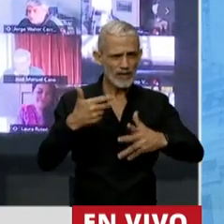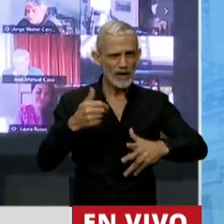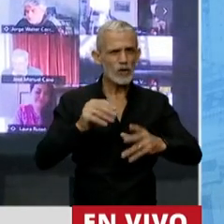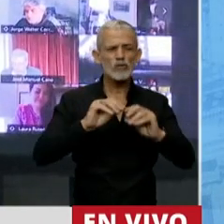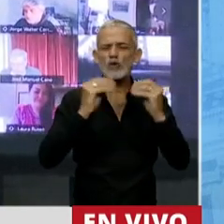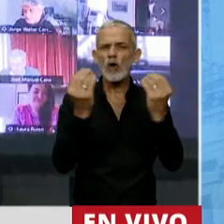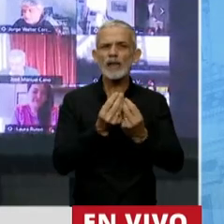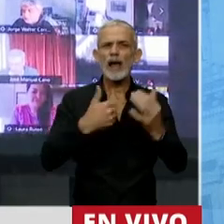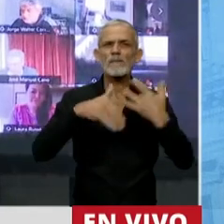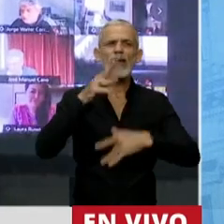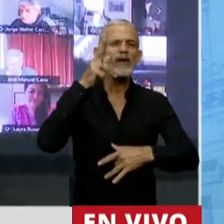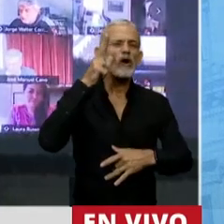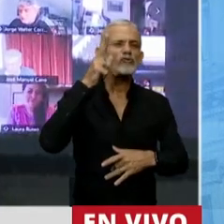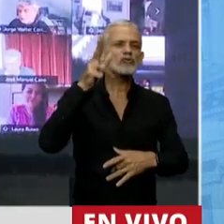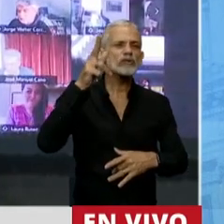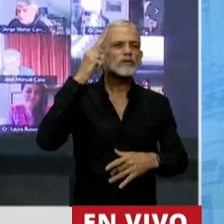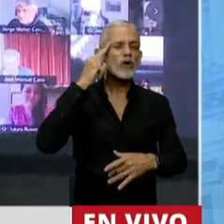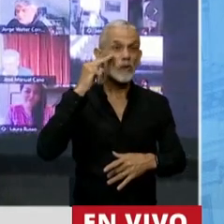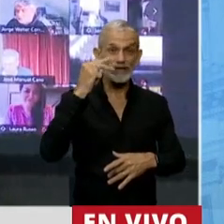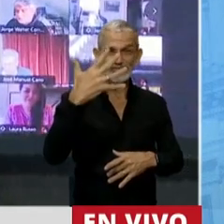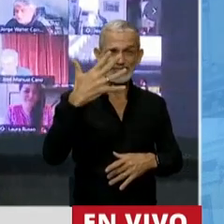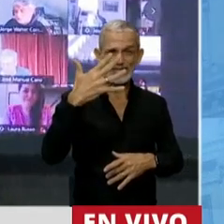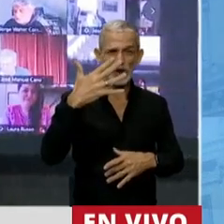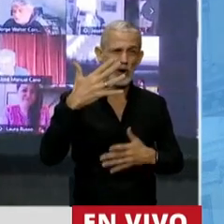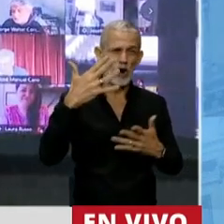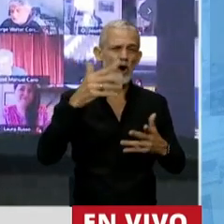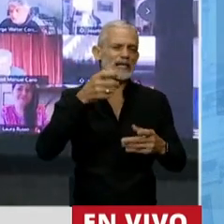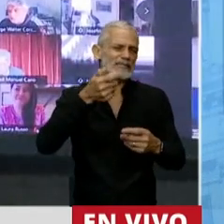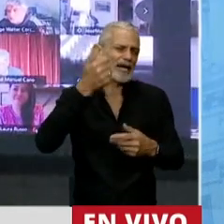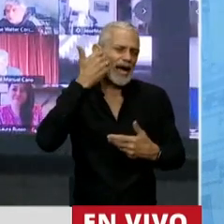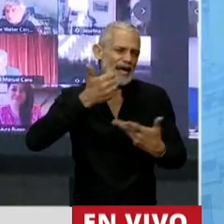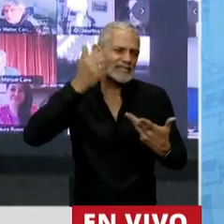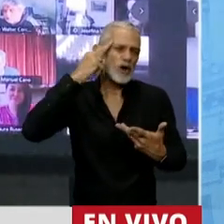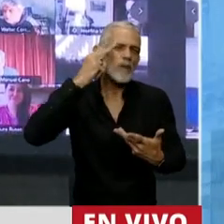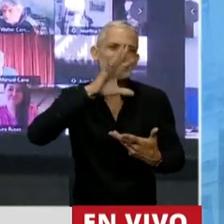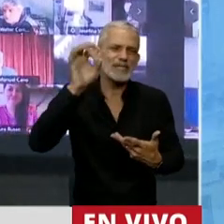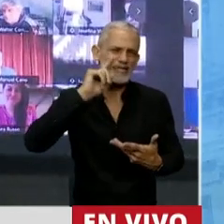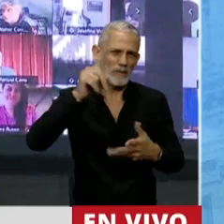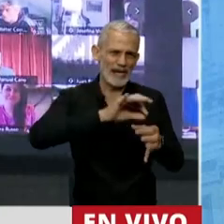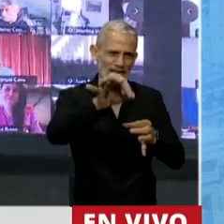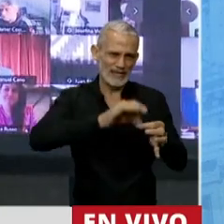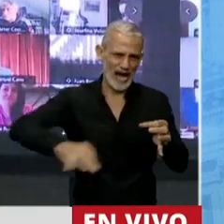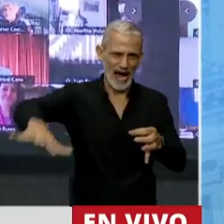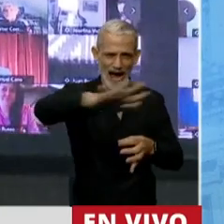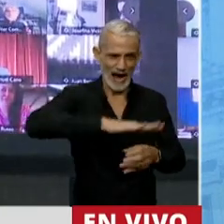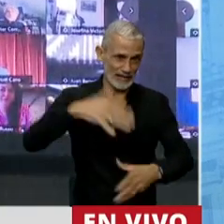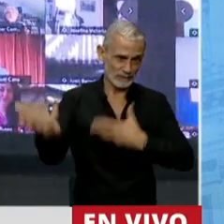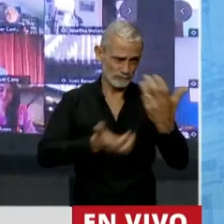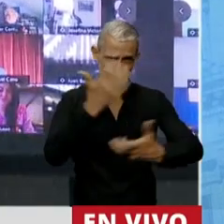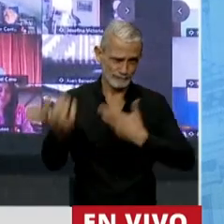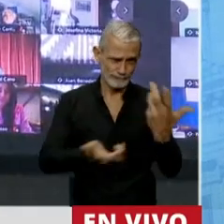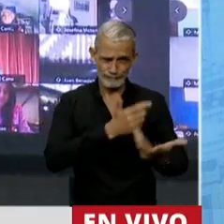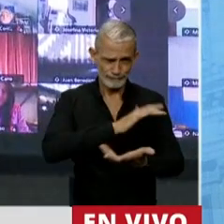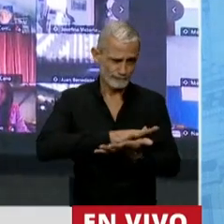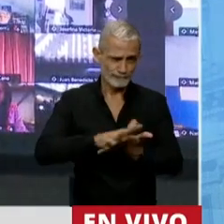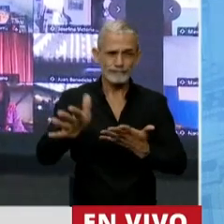895.000 o casi 900.000 hectáreas incendiadas y que se dio